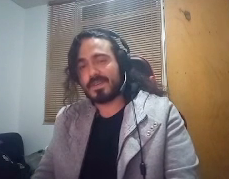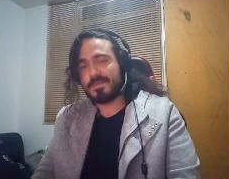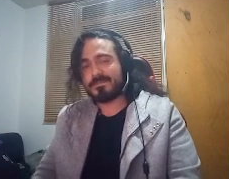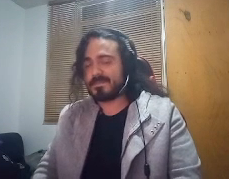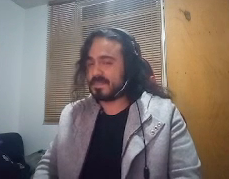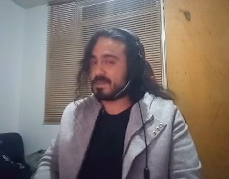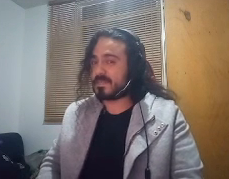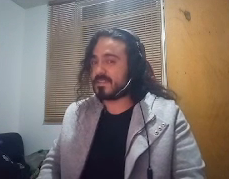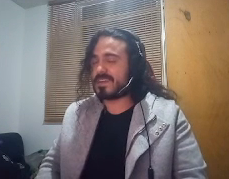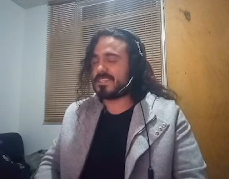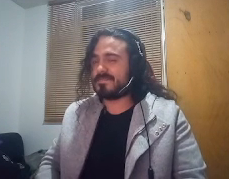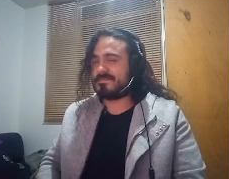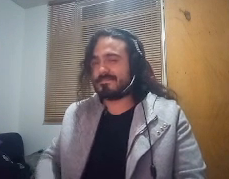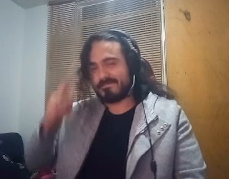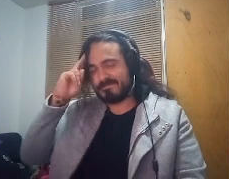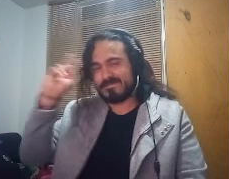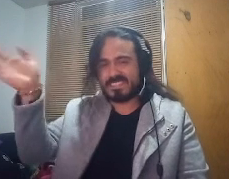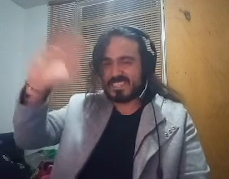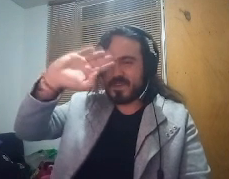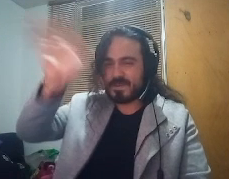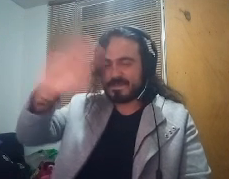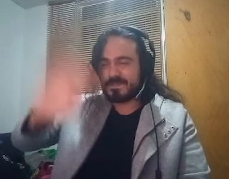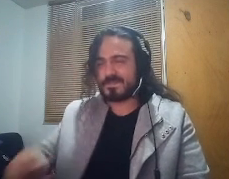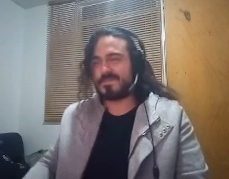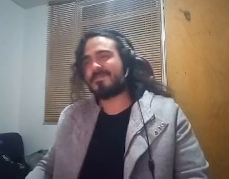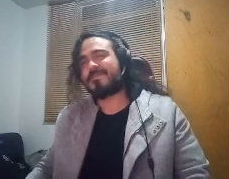lección de hoy nos vemos en otra ocasión chao siguiente es la